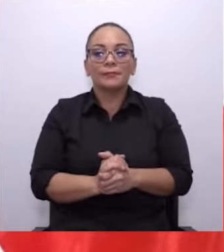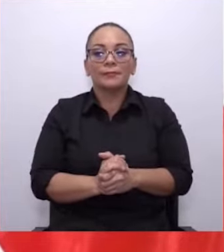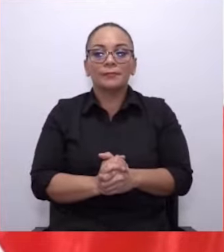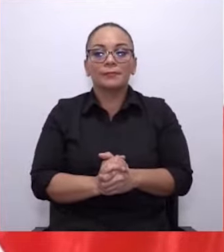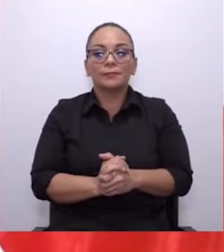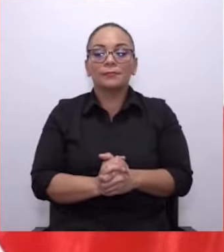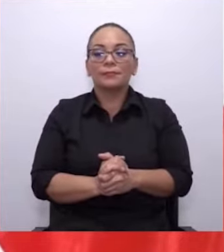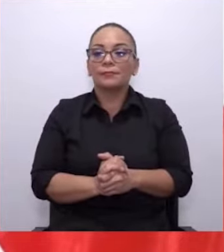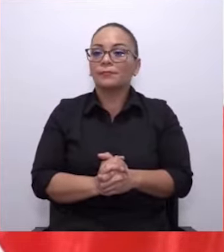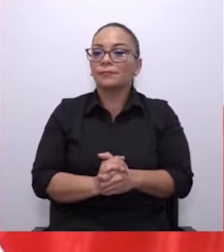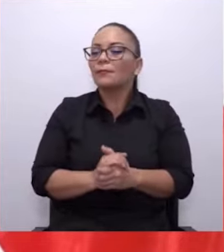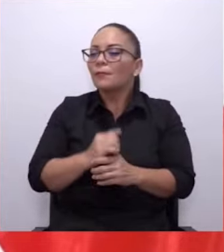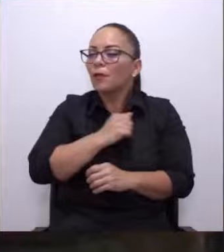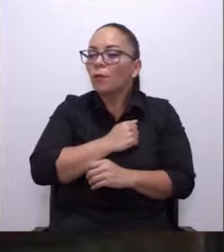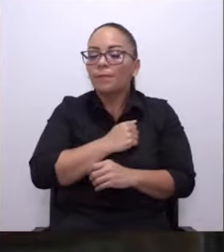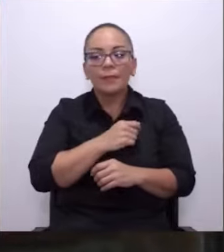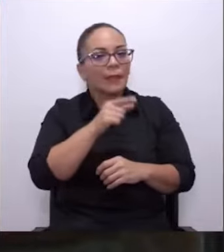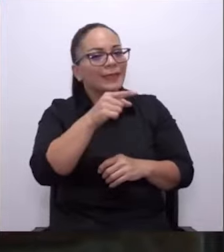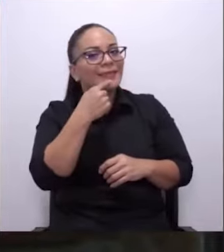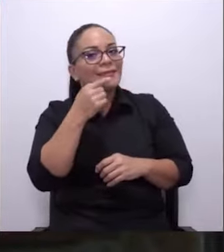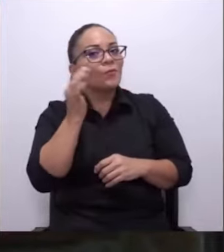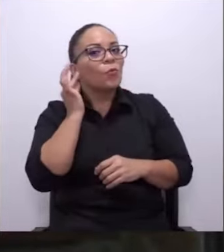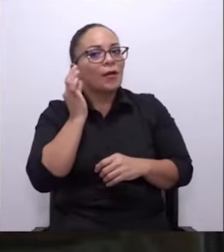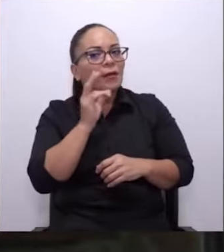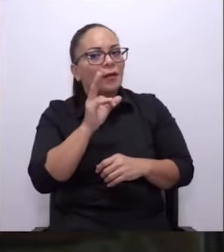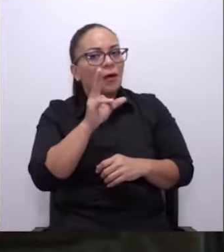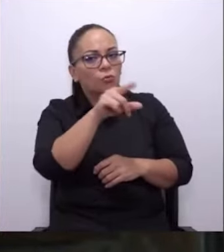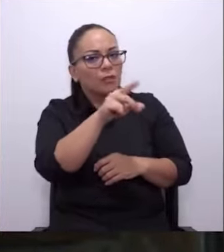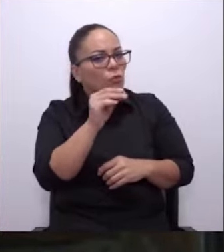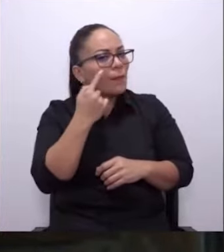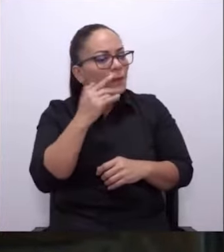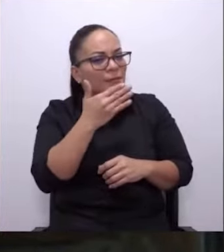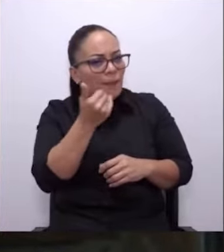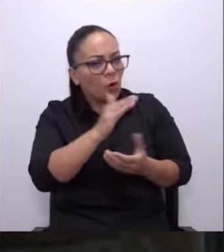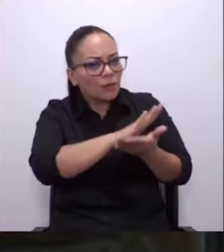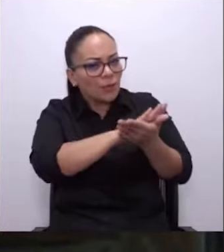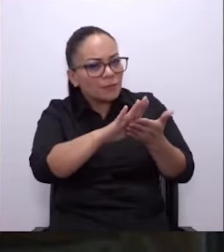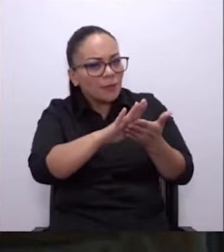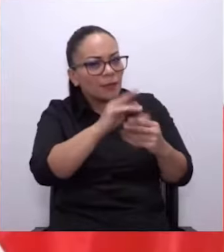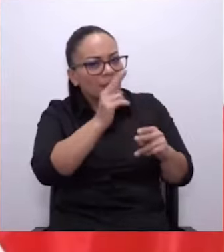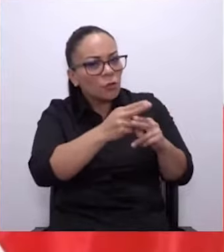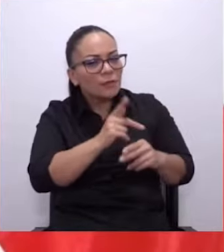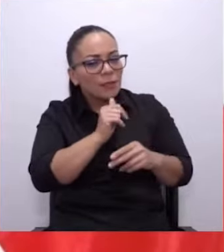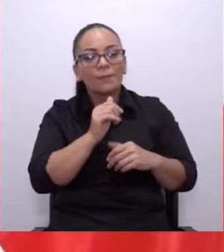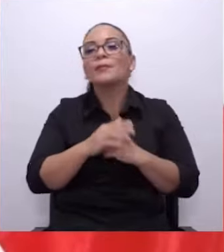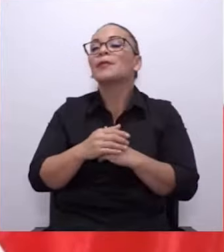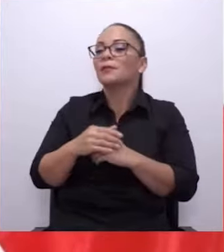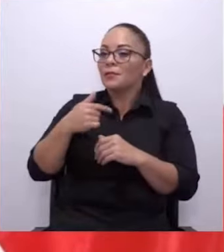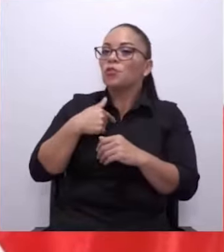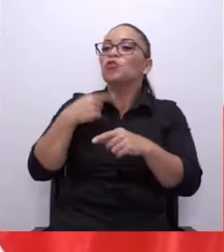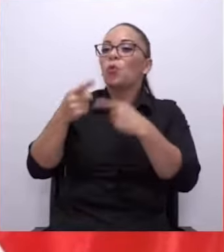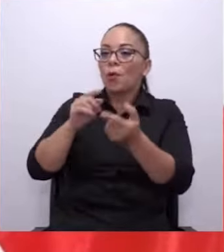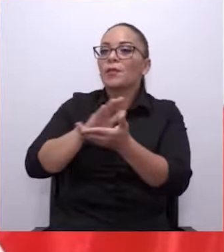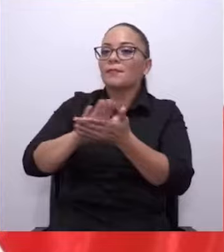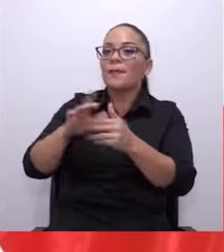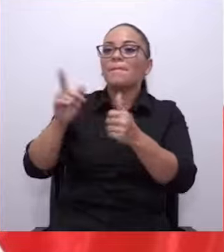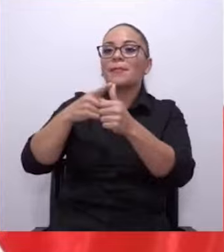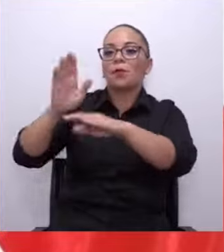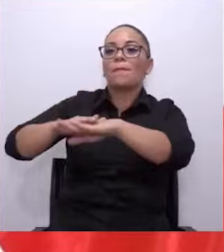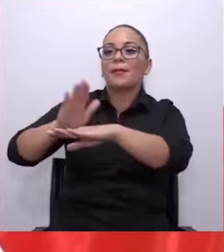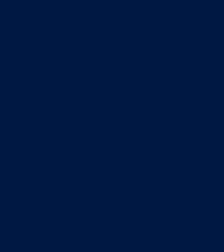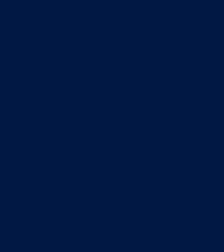¿Perdóneme? ¿No le parece que es mejor ser transparente con esos nombres? Sí, yo voy a ser transparente cuando les pida permiso.